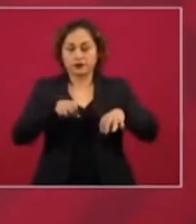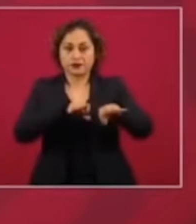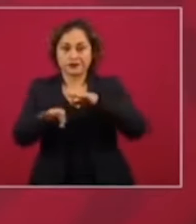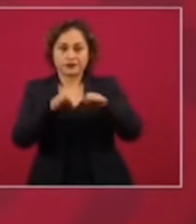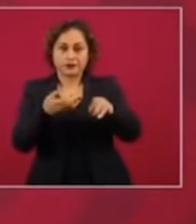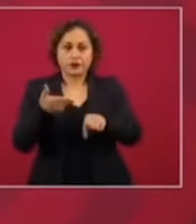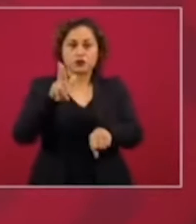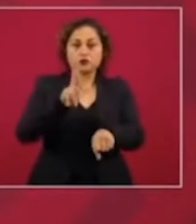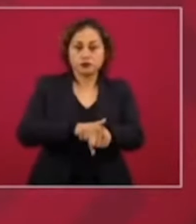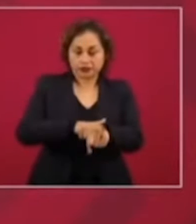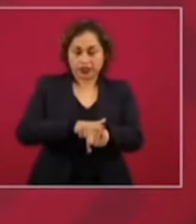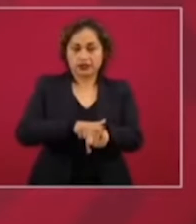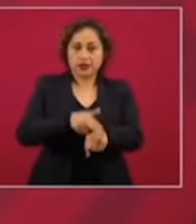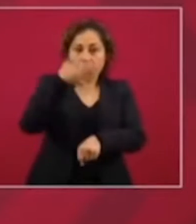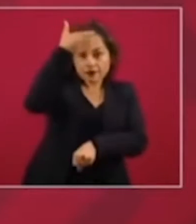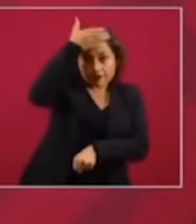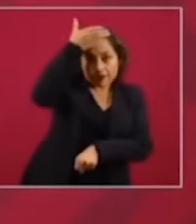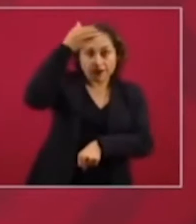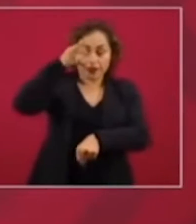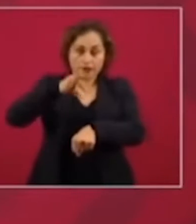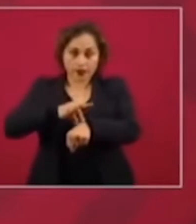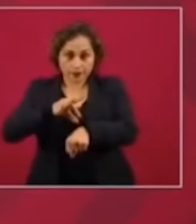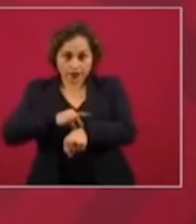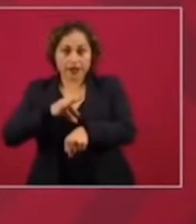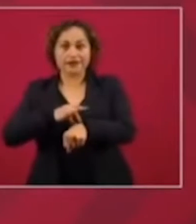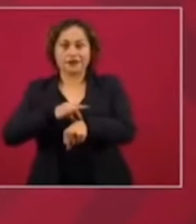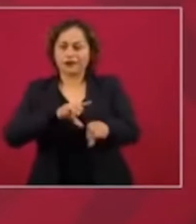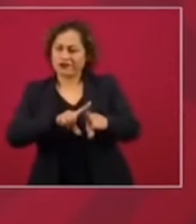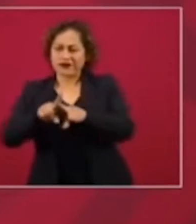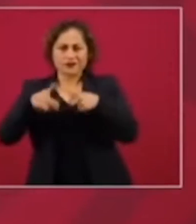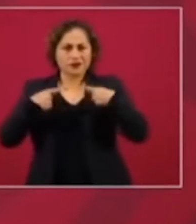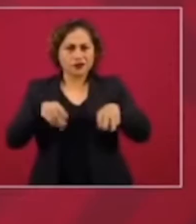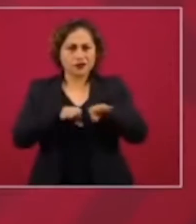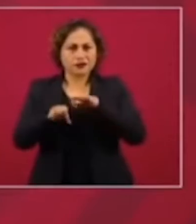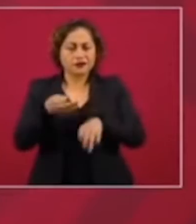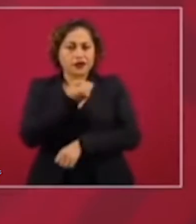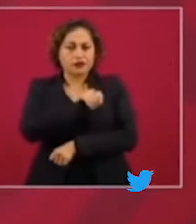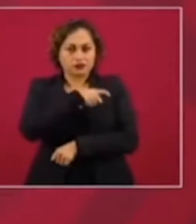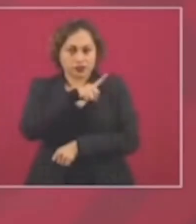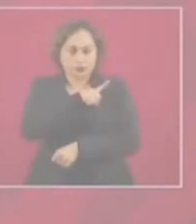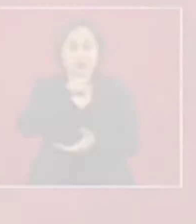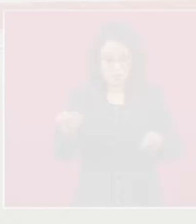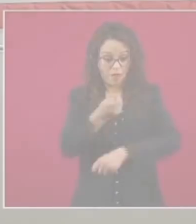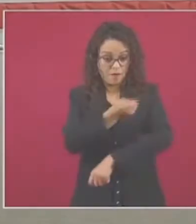trabajadores de la salud, del sector público y del sector privado que atienden COVID.